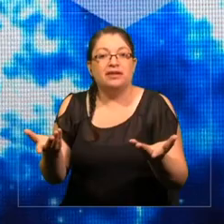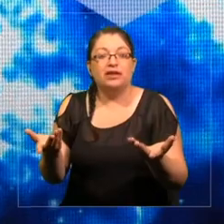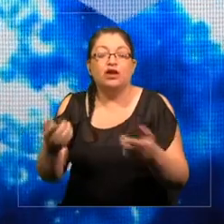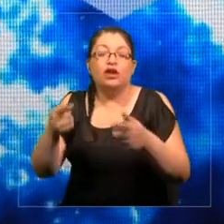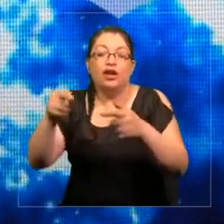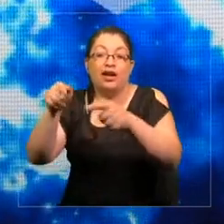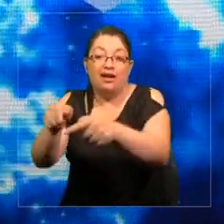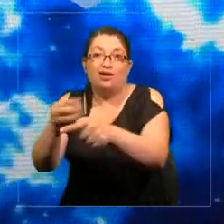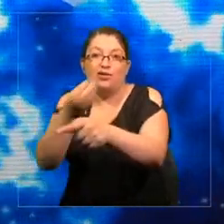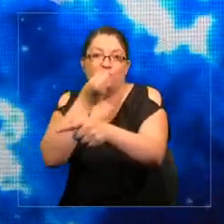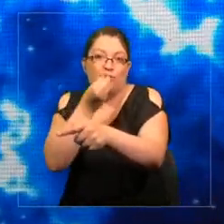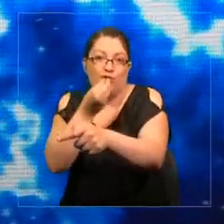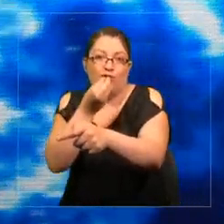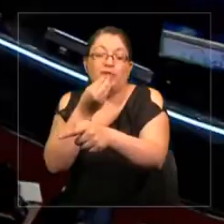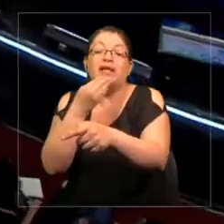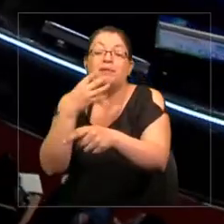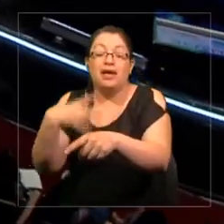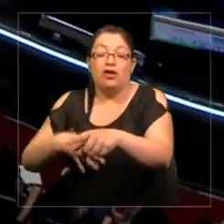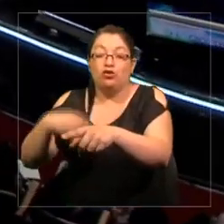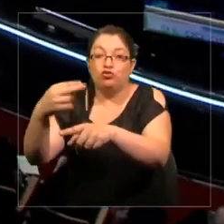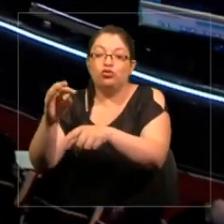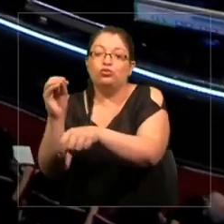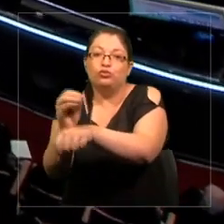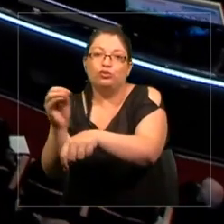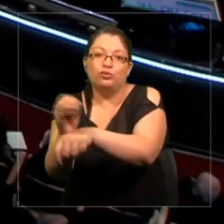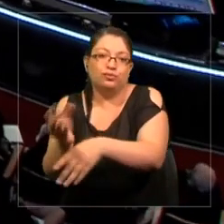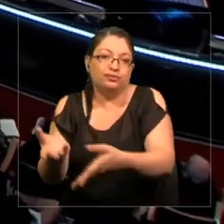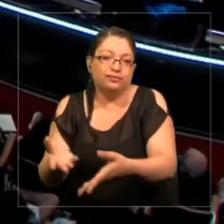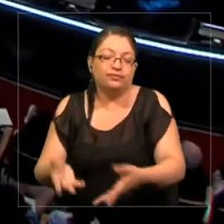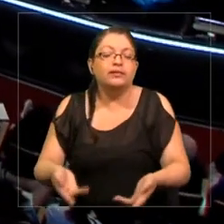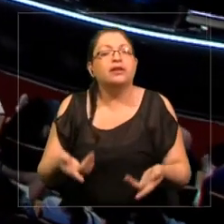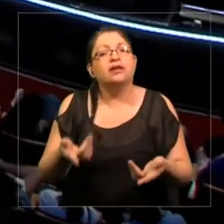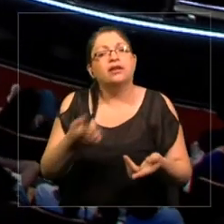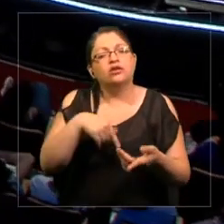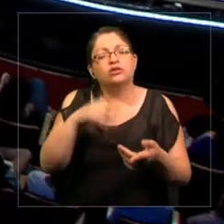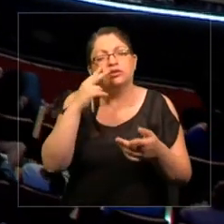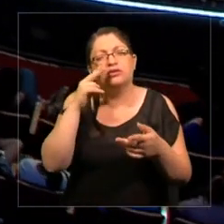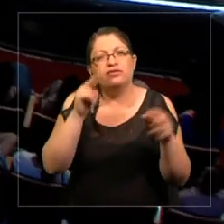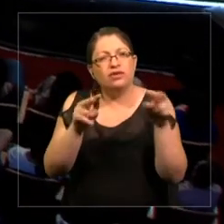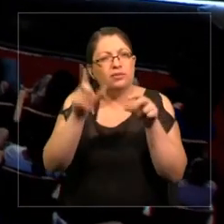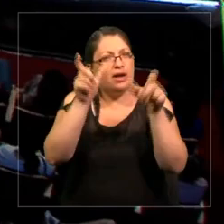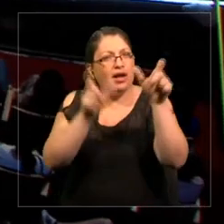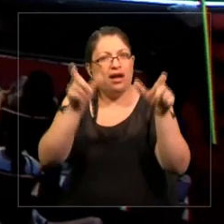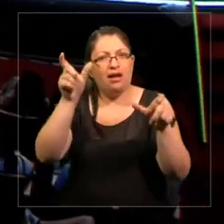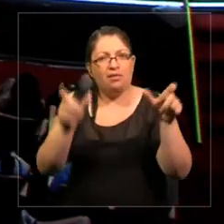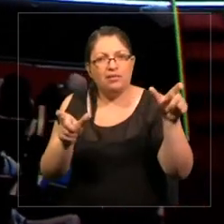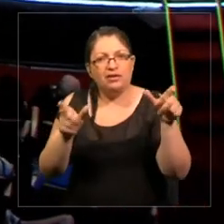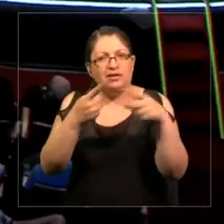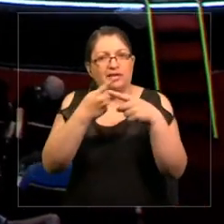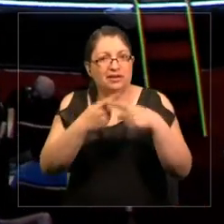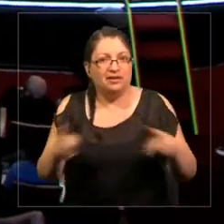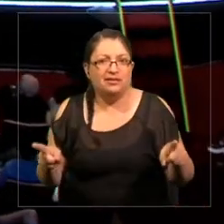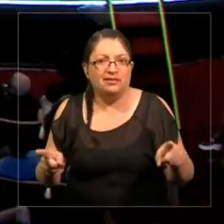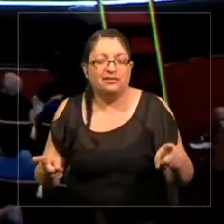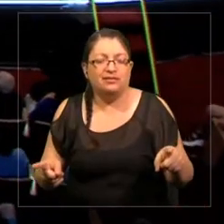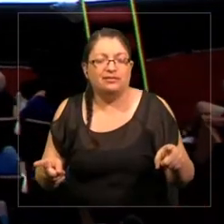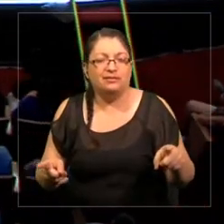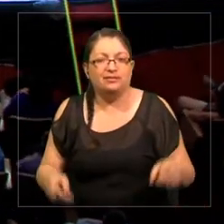que pongo en mi boca y en la de mis hijos. Si tratamos de visualizar a las personas de manera distinta,